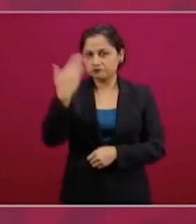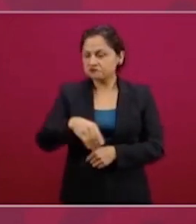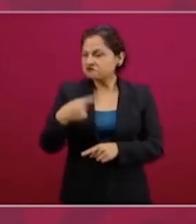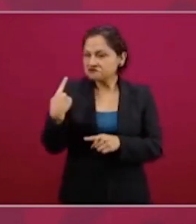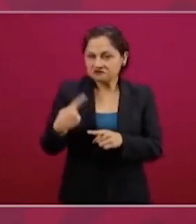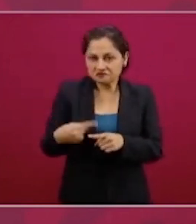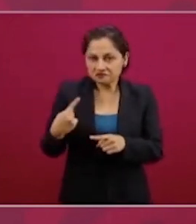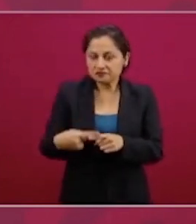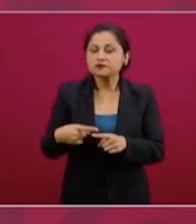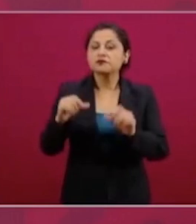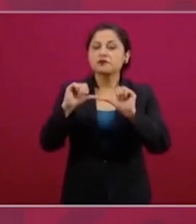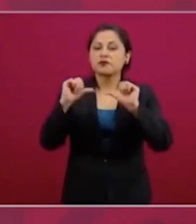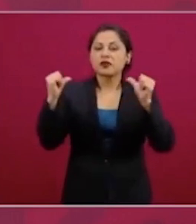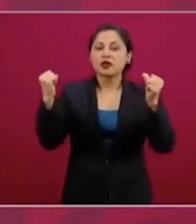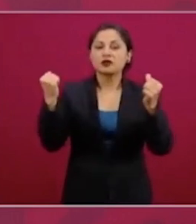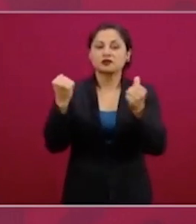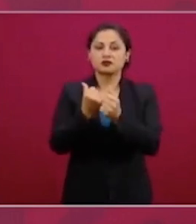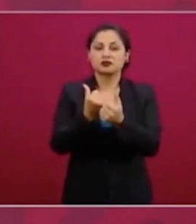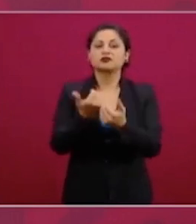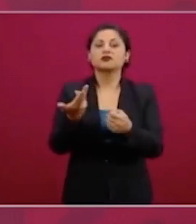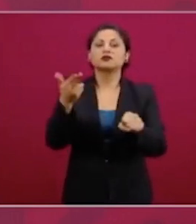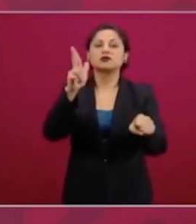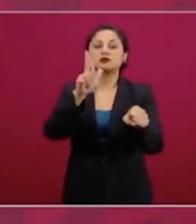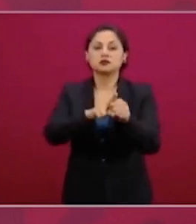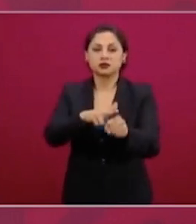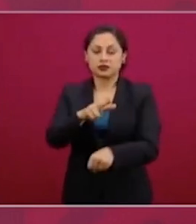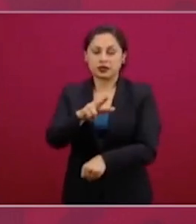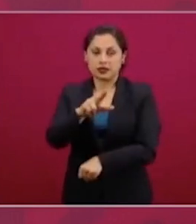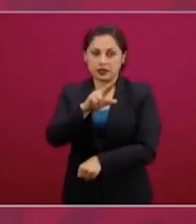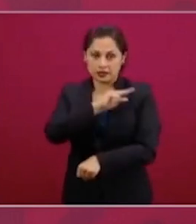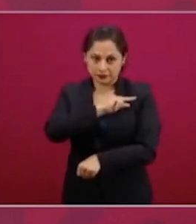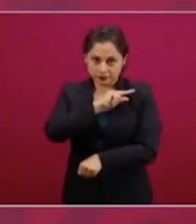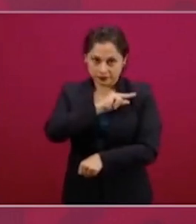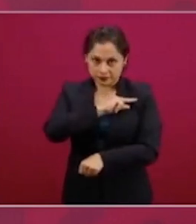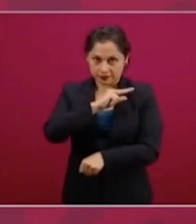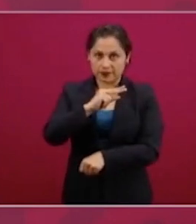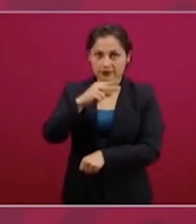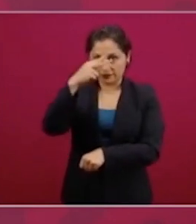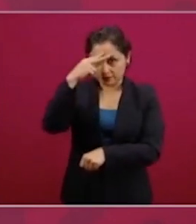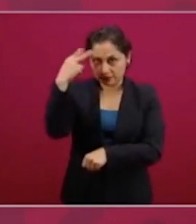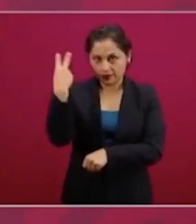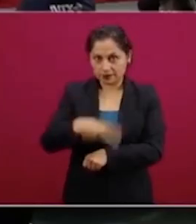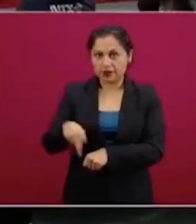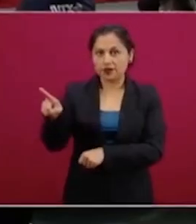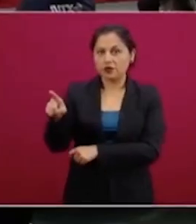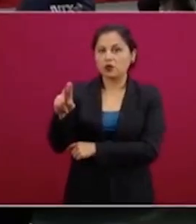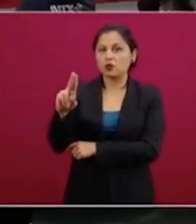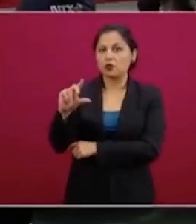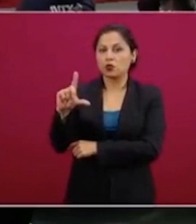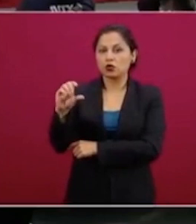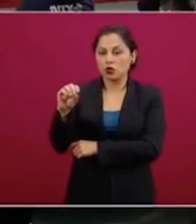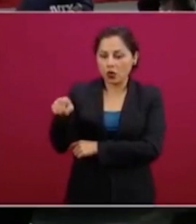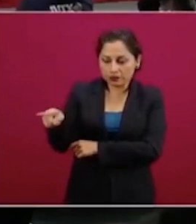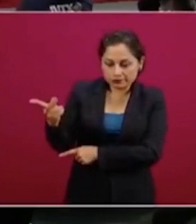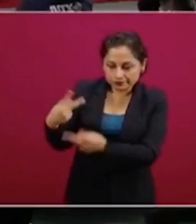Asociación de Hospitales Privados de México, cuyo dirigente es Mario González Ulloa, que nos acompaña el día de hoy. Muchas gracias, Mario.